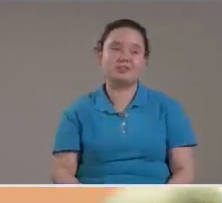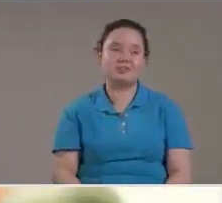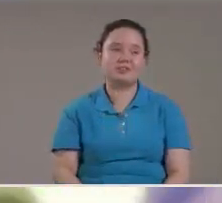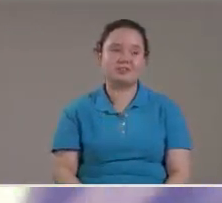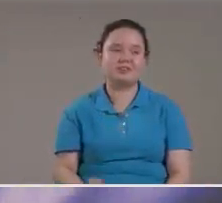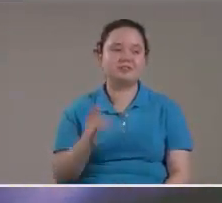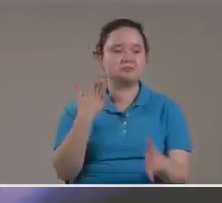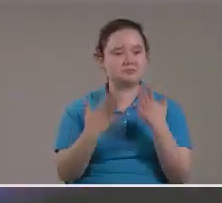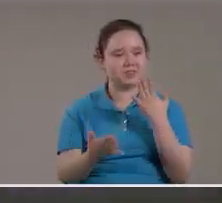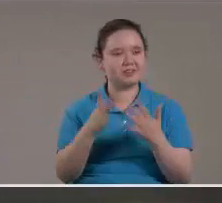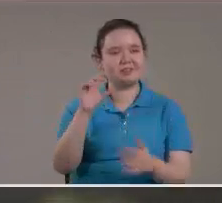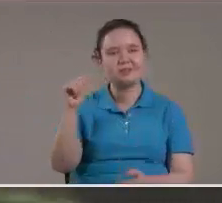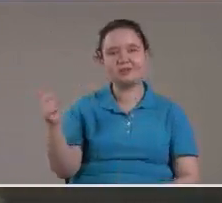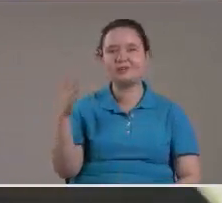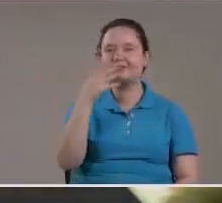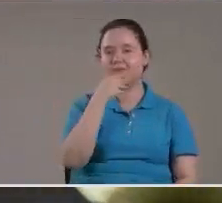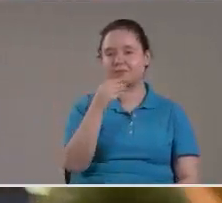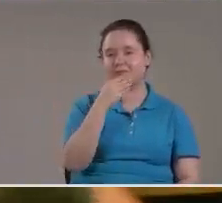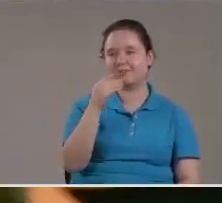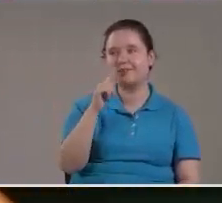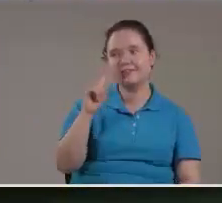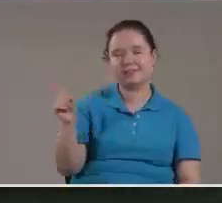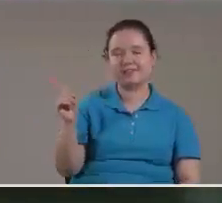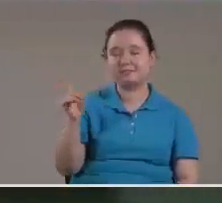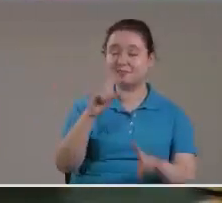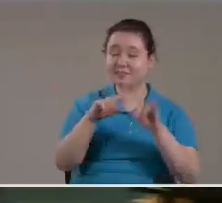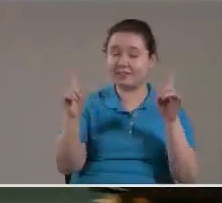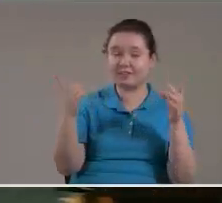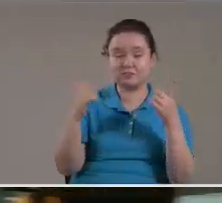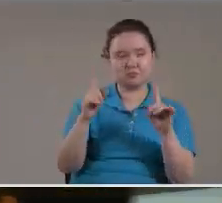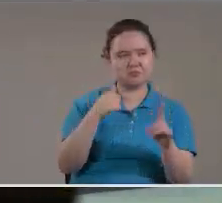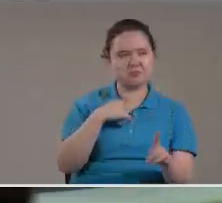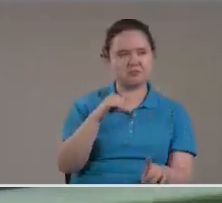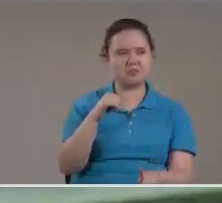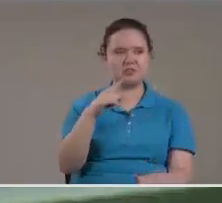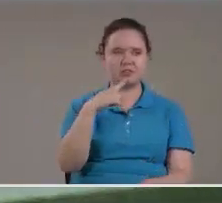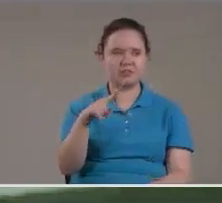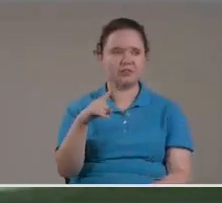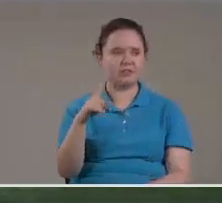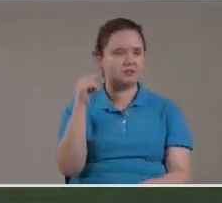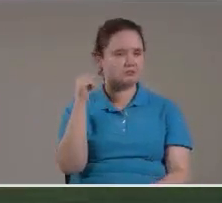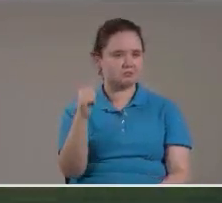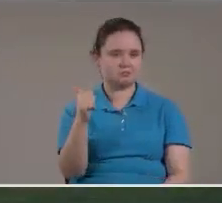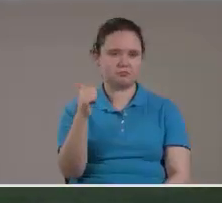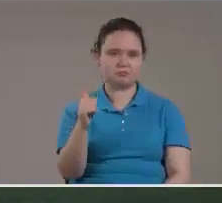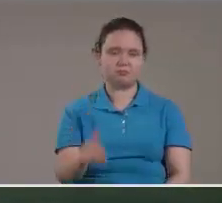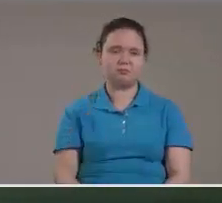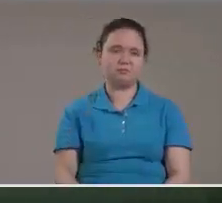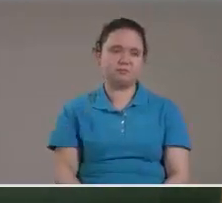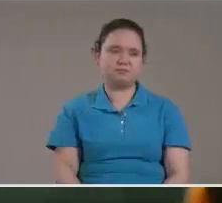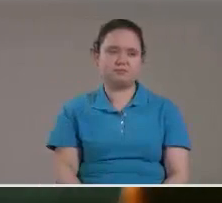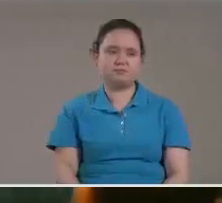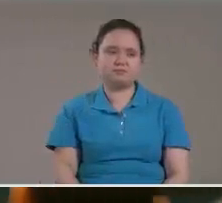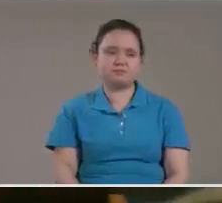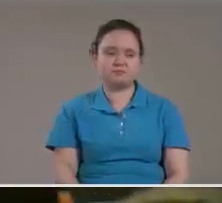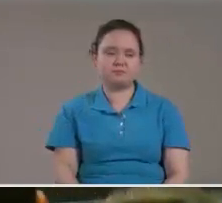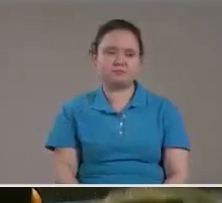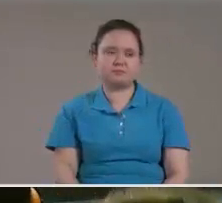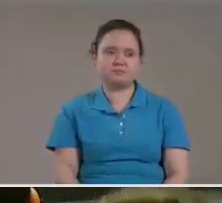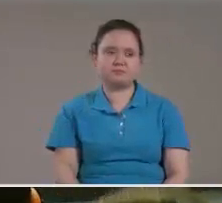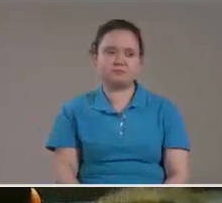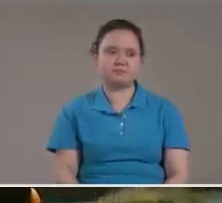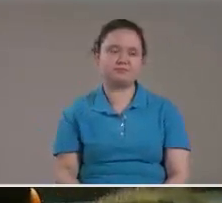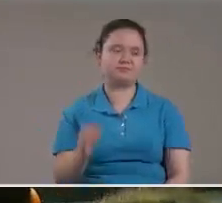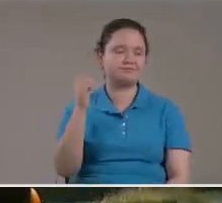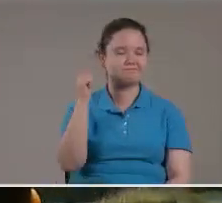Tal vez otro viejo Mi compañero Diga lo contrario Pero yo no digo eso Y otro montón De viejos Mis compañeros Dicen lo mismo Que yo